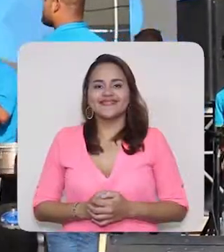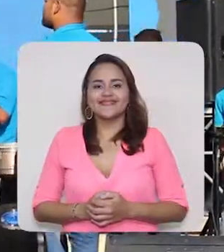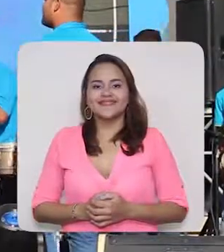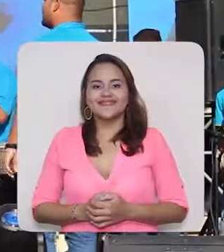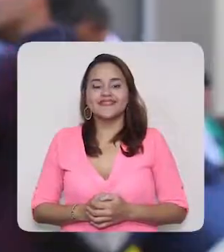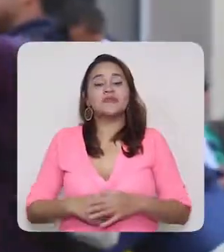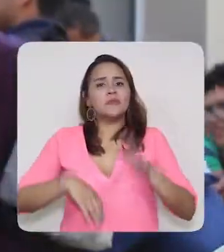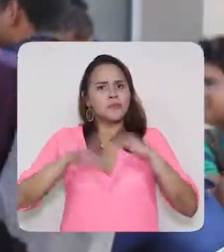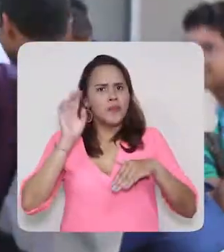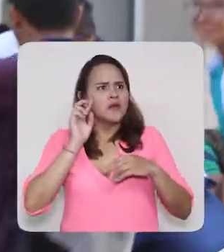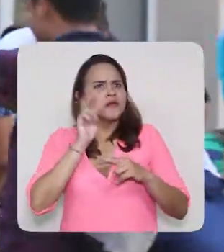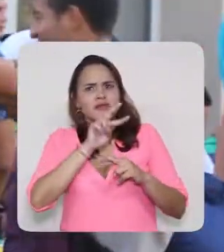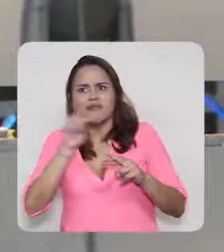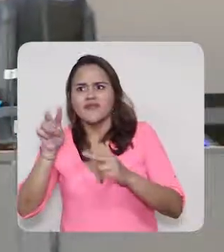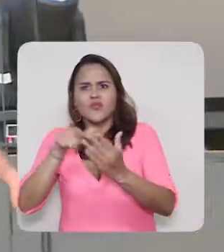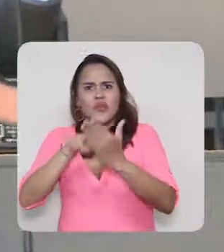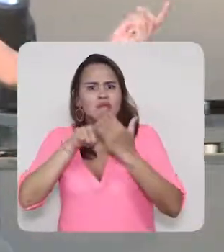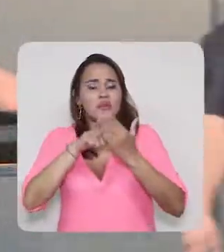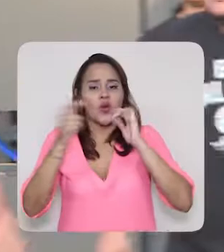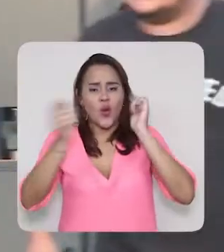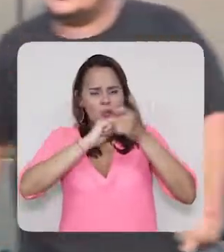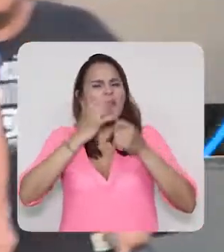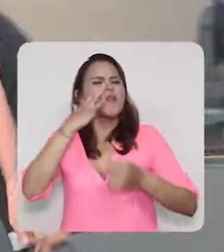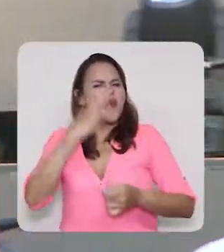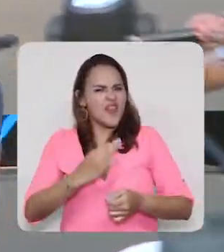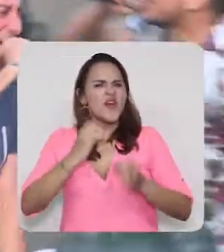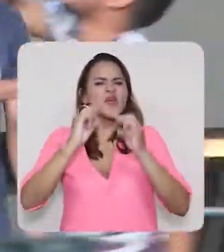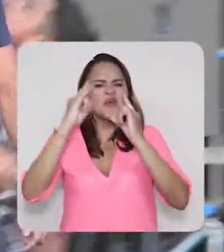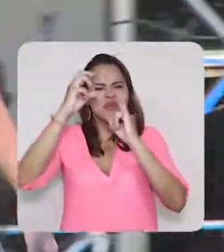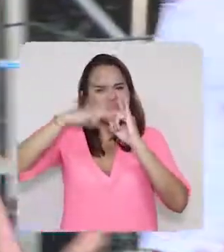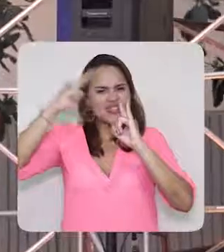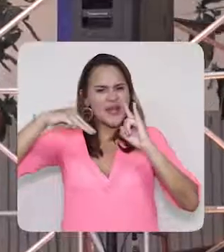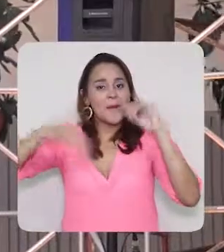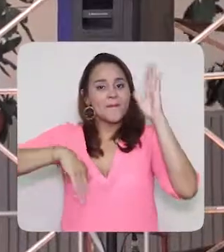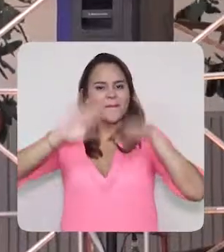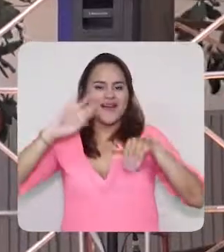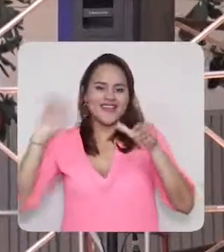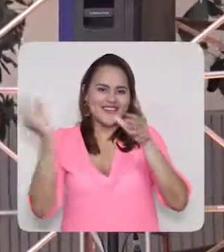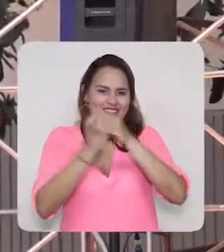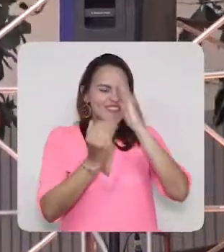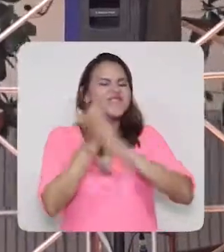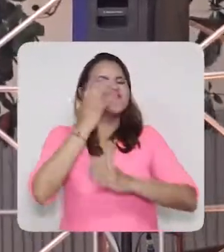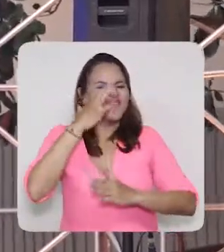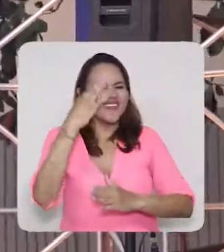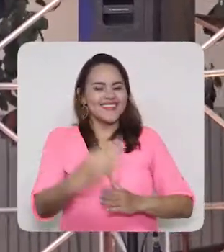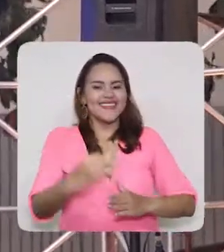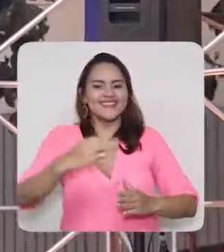Espero seguir viendo cambios y que la universidad sea una incluyente innovadora. Mucho gusto.